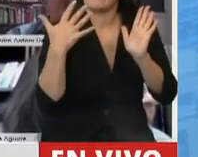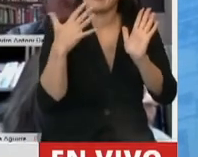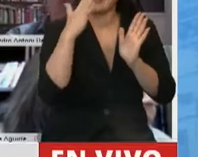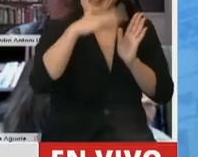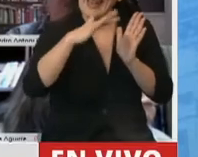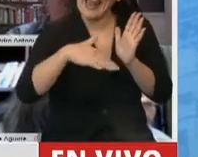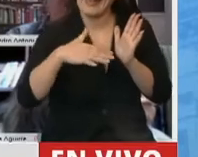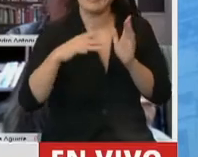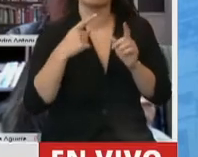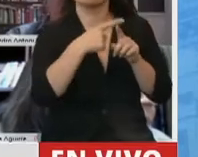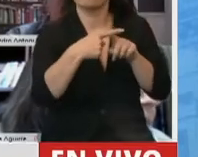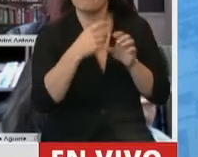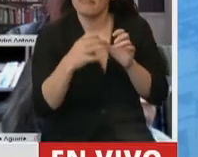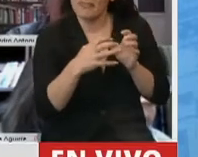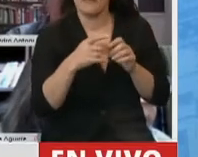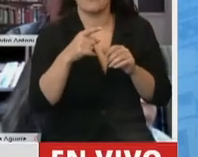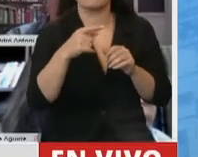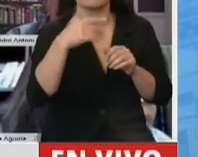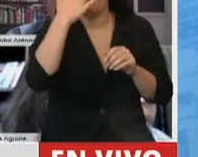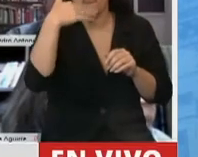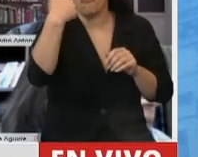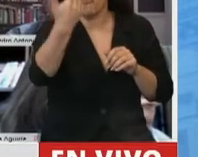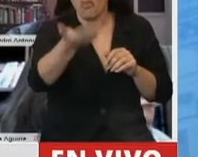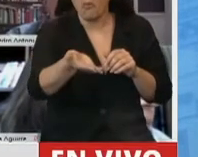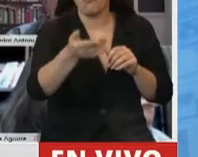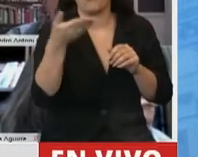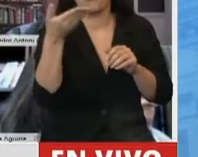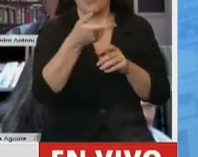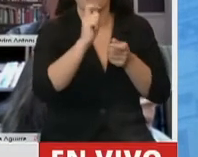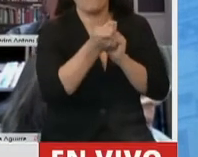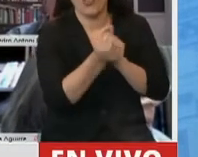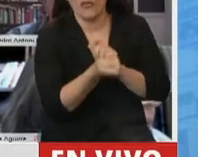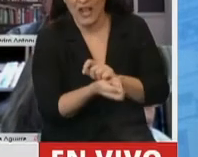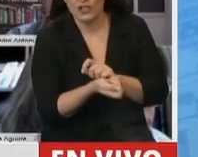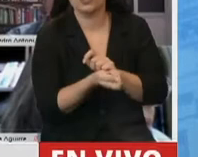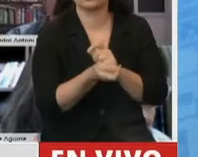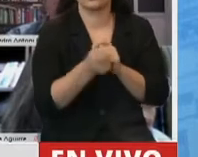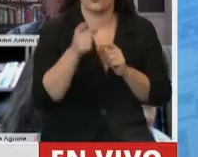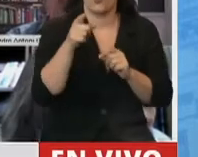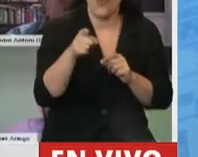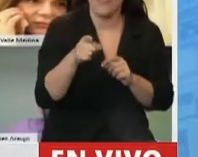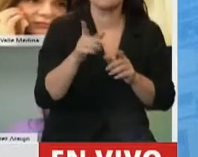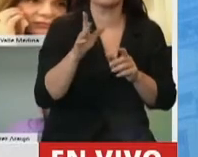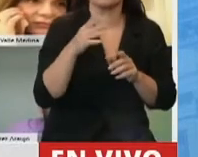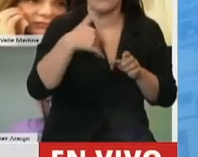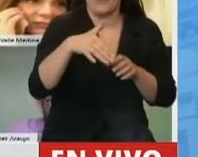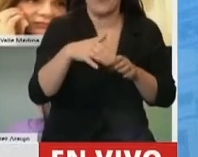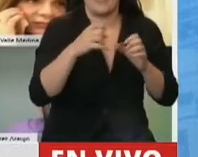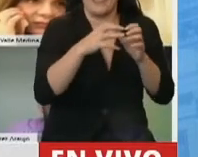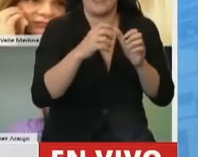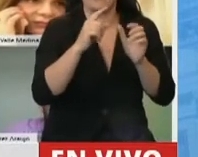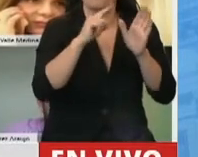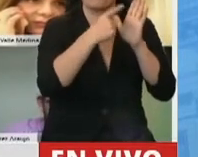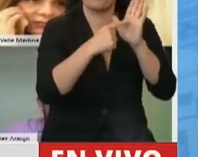perjuicio después de las consideraciones, modificaciones que se den en el debate